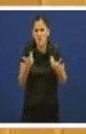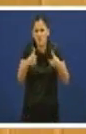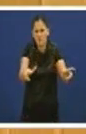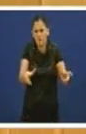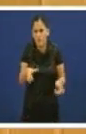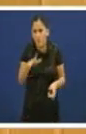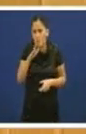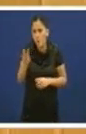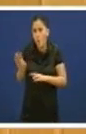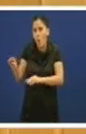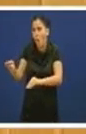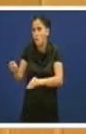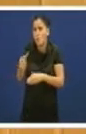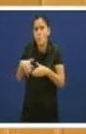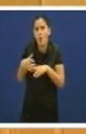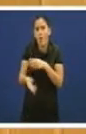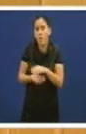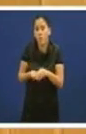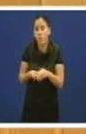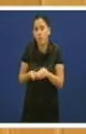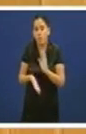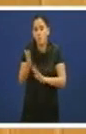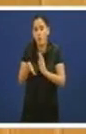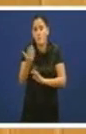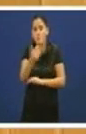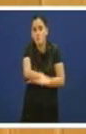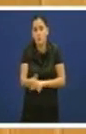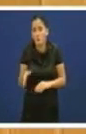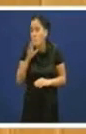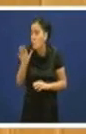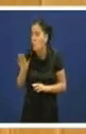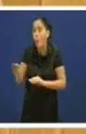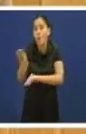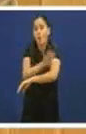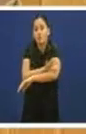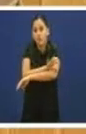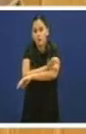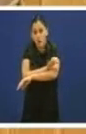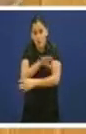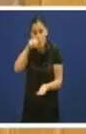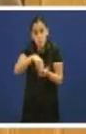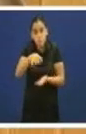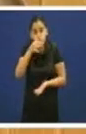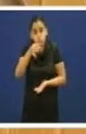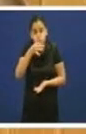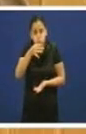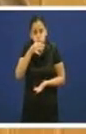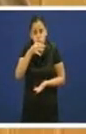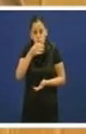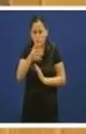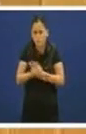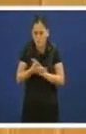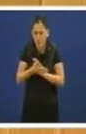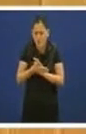o están deixando morrer porque o señor consellero na súa intervención falou de múltiples términos